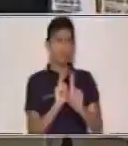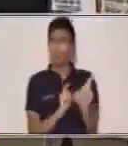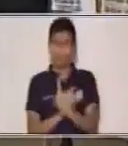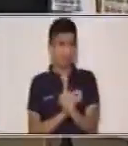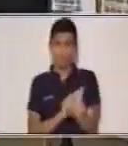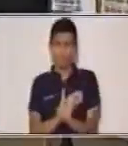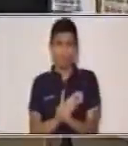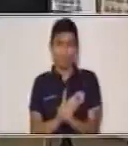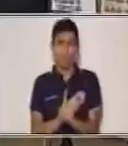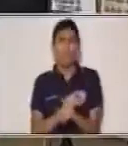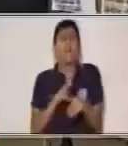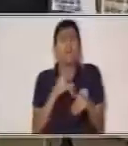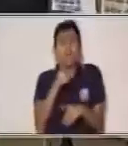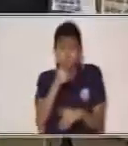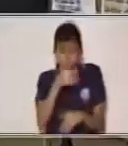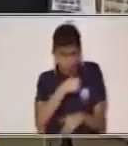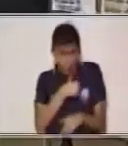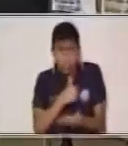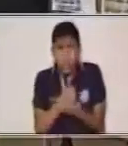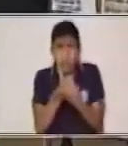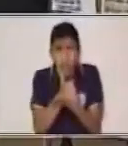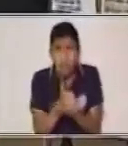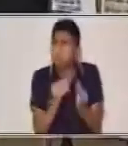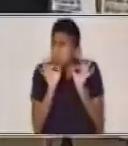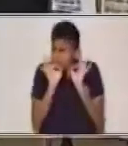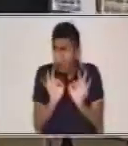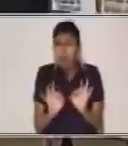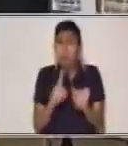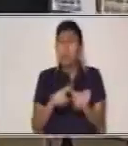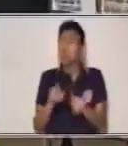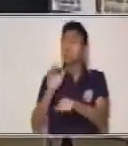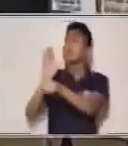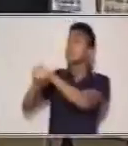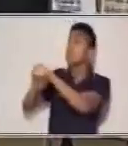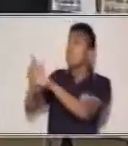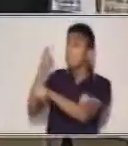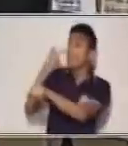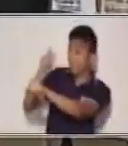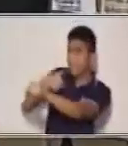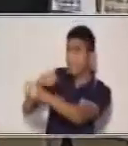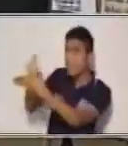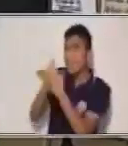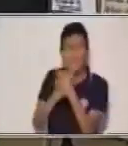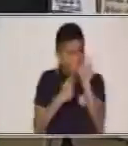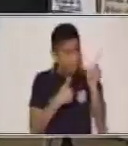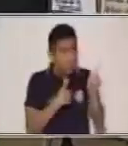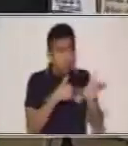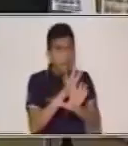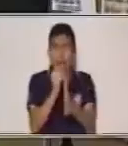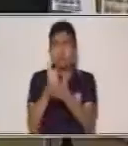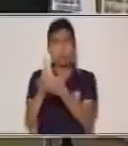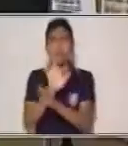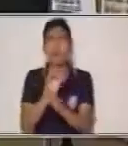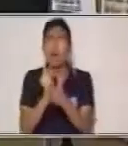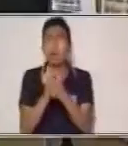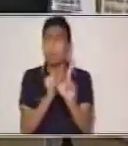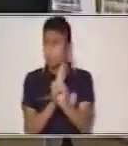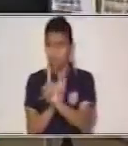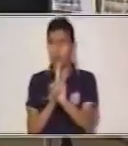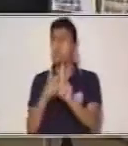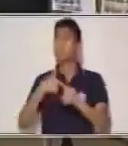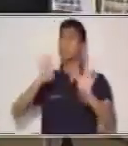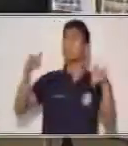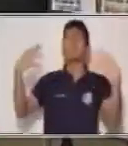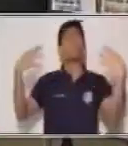ayudar a alguien, lo puedes hacer, pero sin que nadie lo sepa, vas a tener mayor satisfacción. Muy bien, hemos